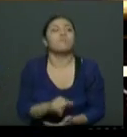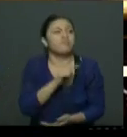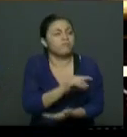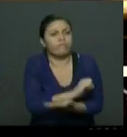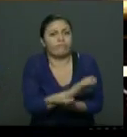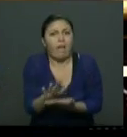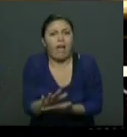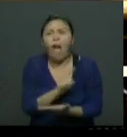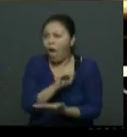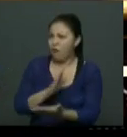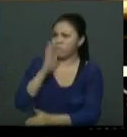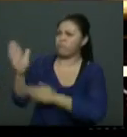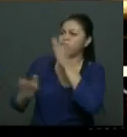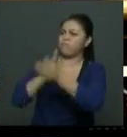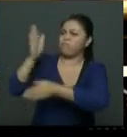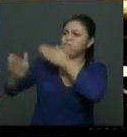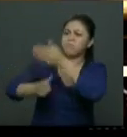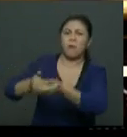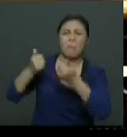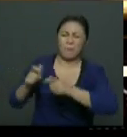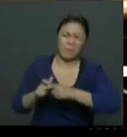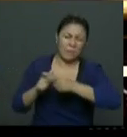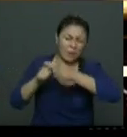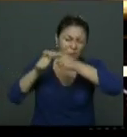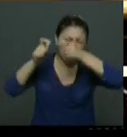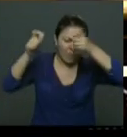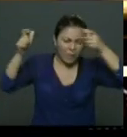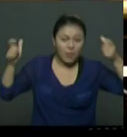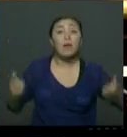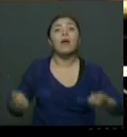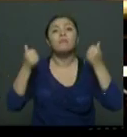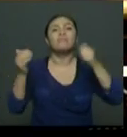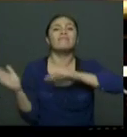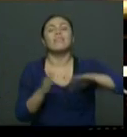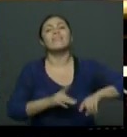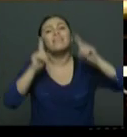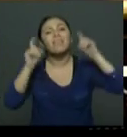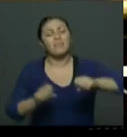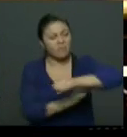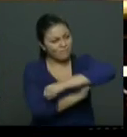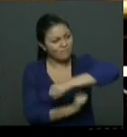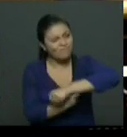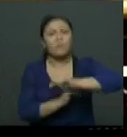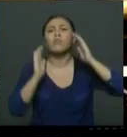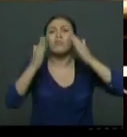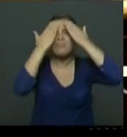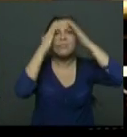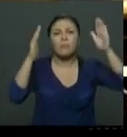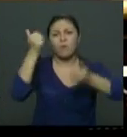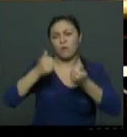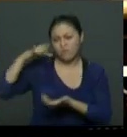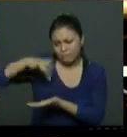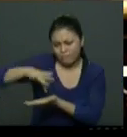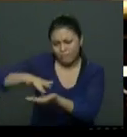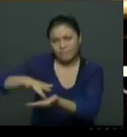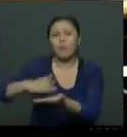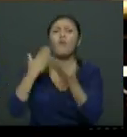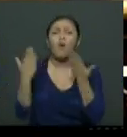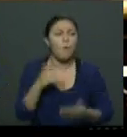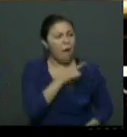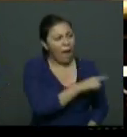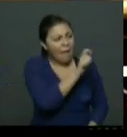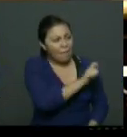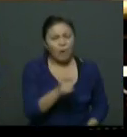fortalecer la participación electoral es el fortalecimiento de la democracia participativa, la politización del pueblo colombiano